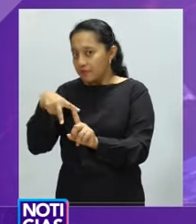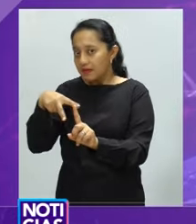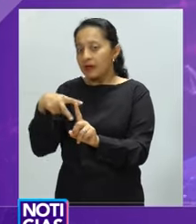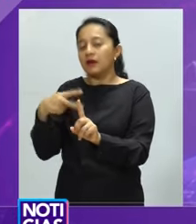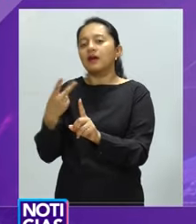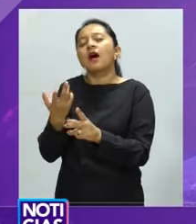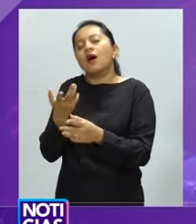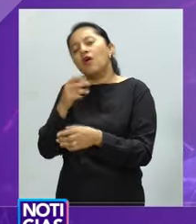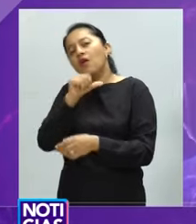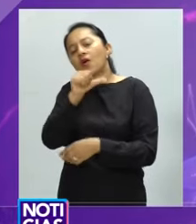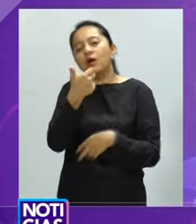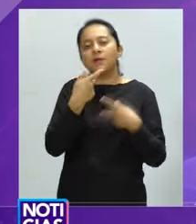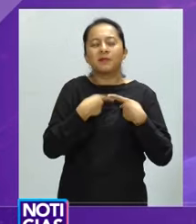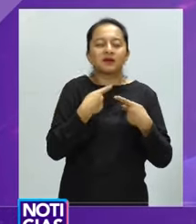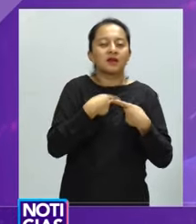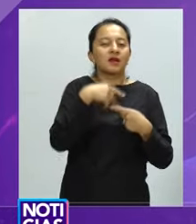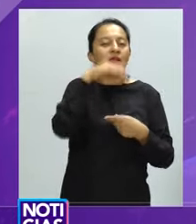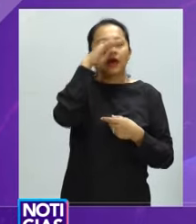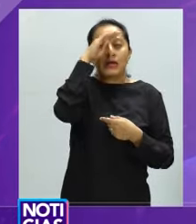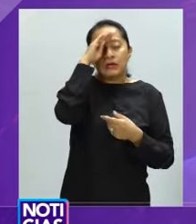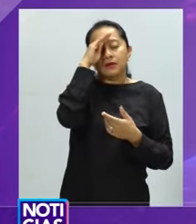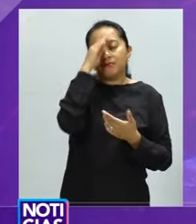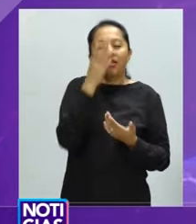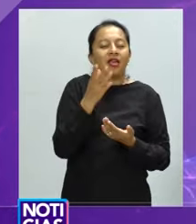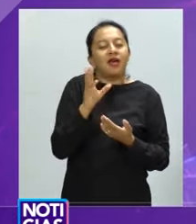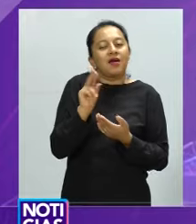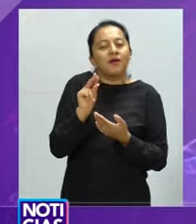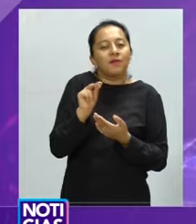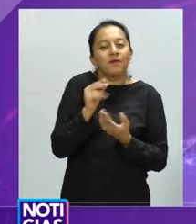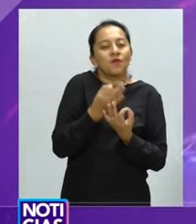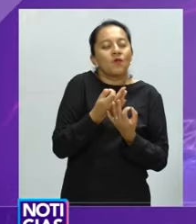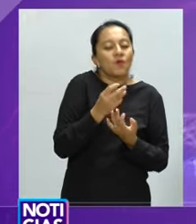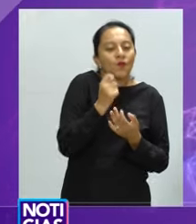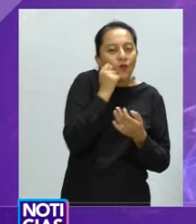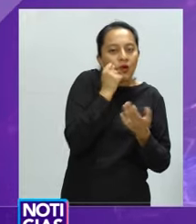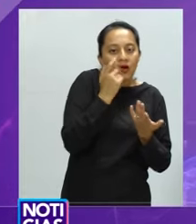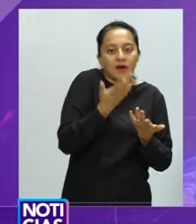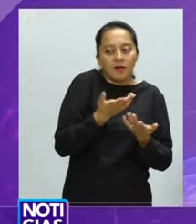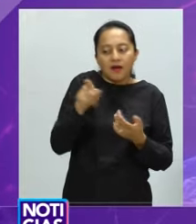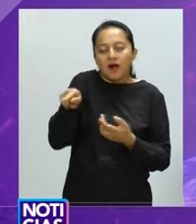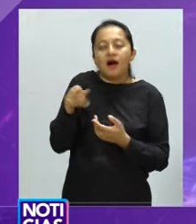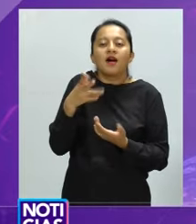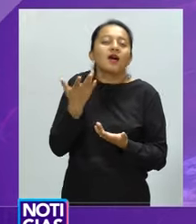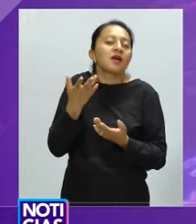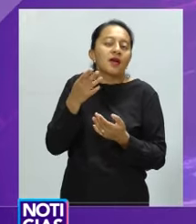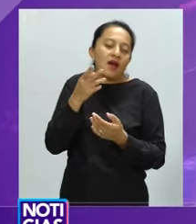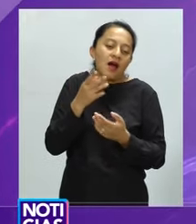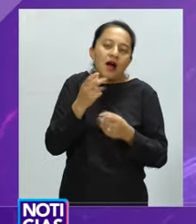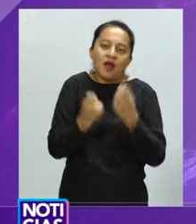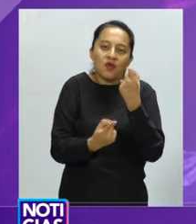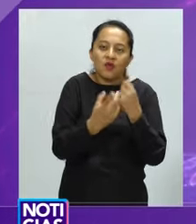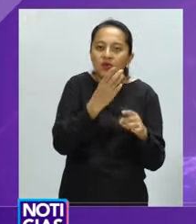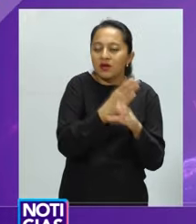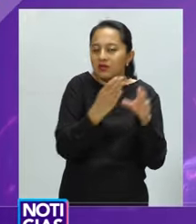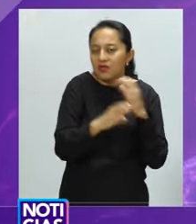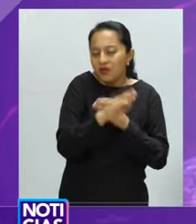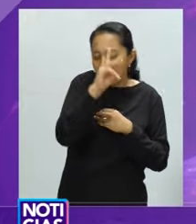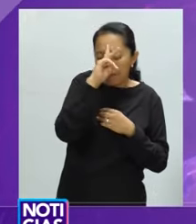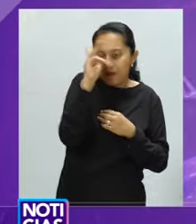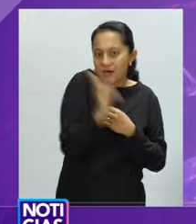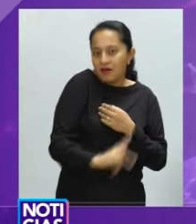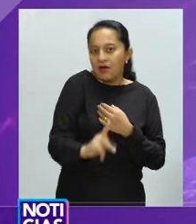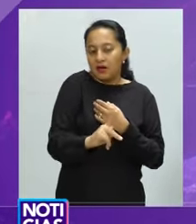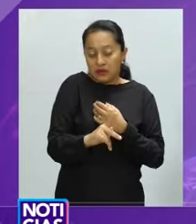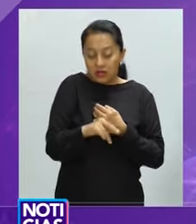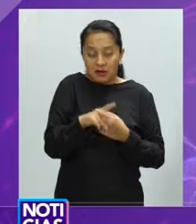es para tanto. Y hay quien piensa que, hombre, hay cosas peores. Y sí, desde luego hay cosas peores y bastantes cosas